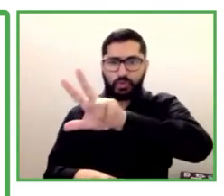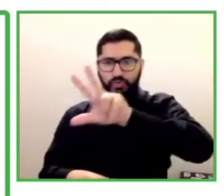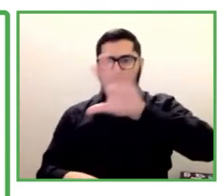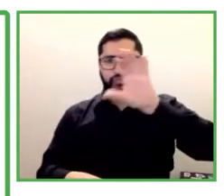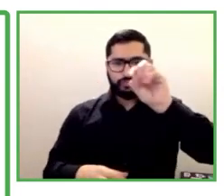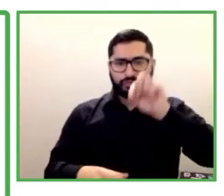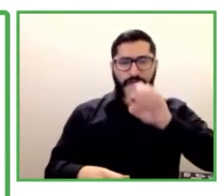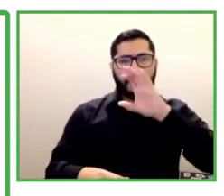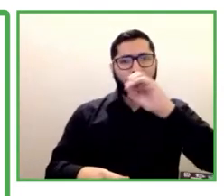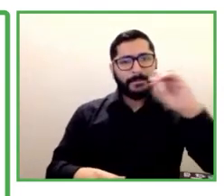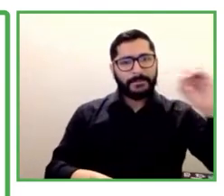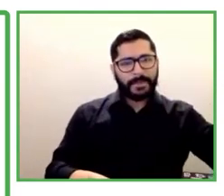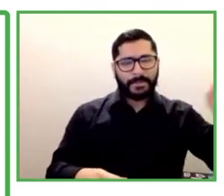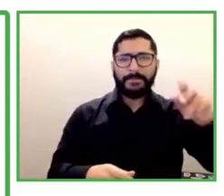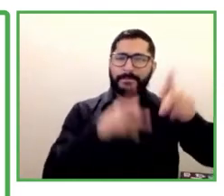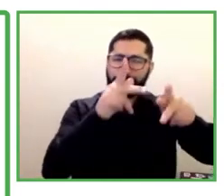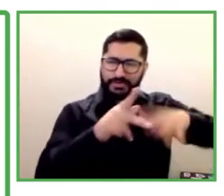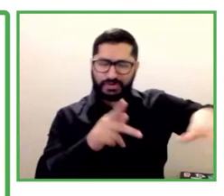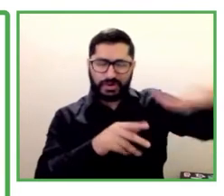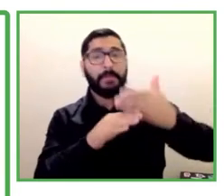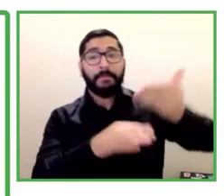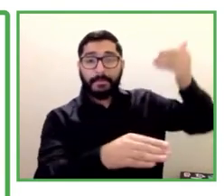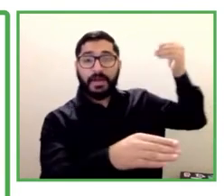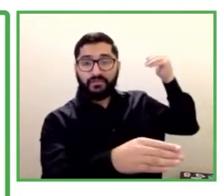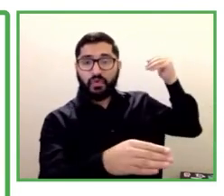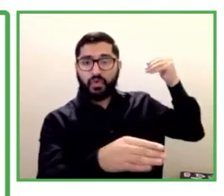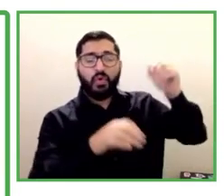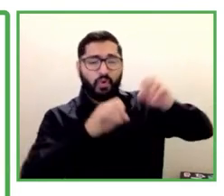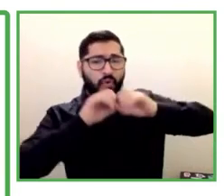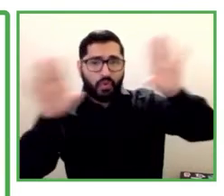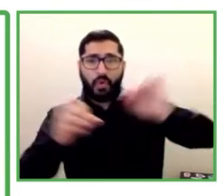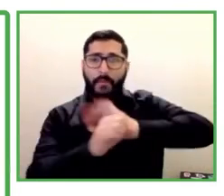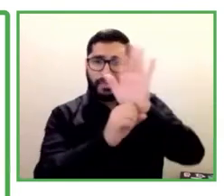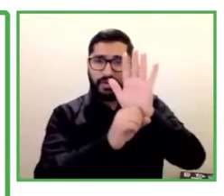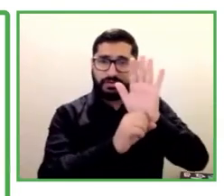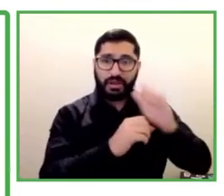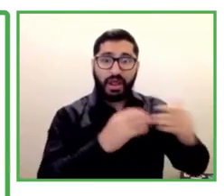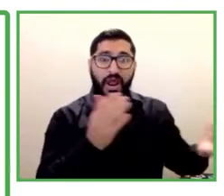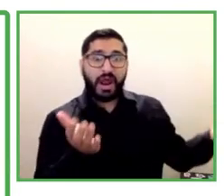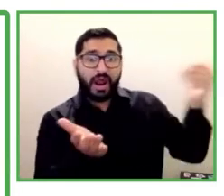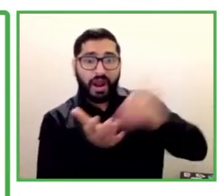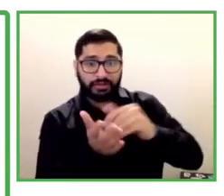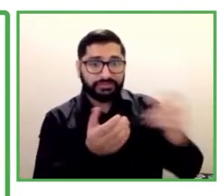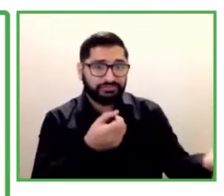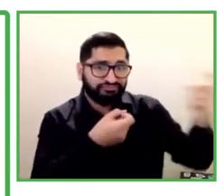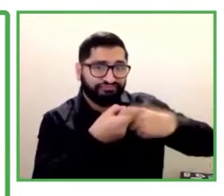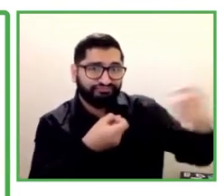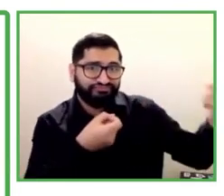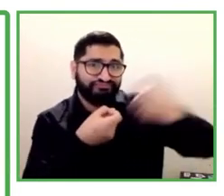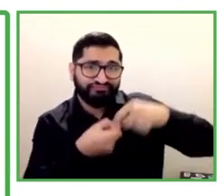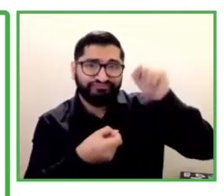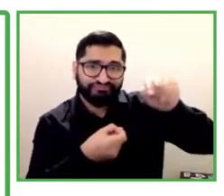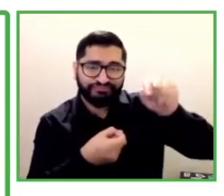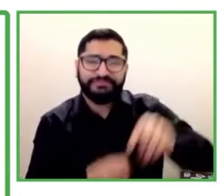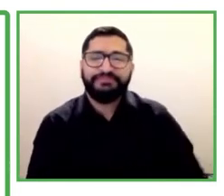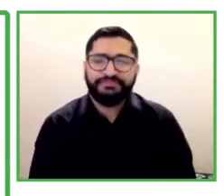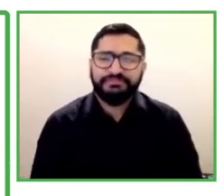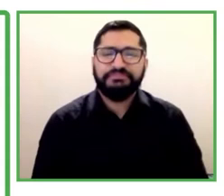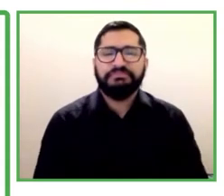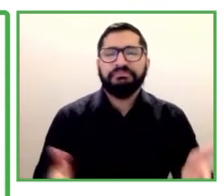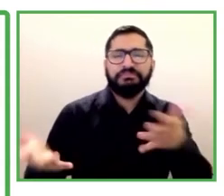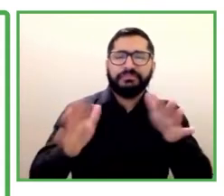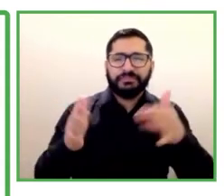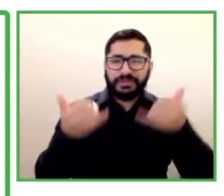el retorno sobre la inversión social era de 1 a 6,4, lo que